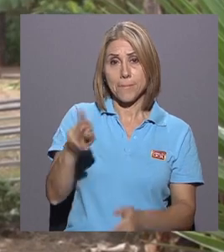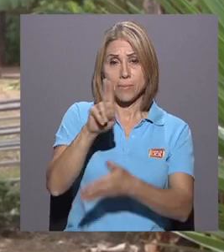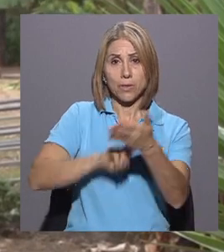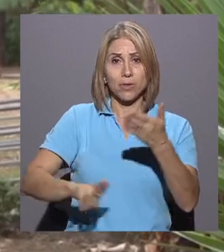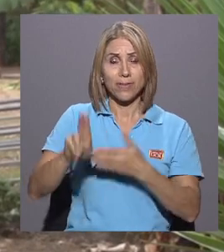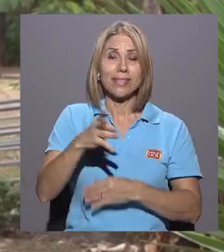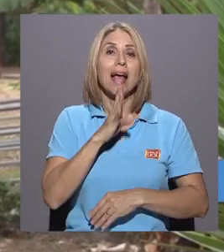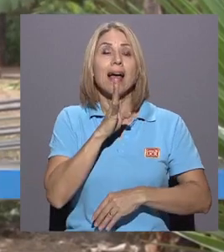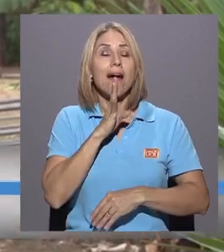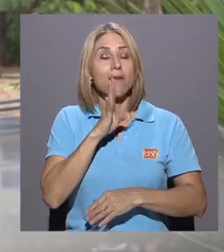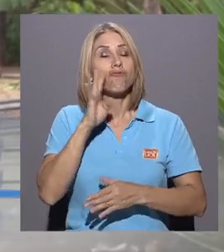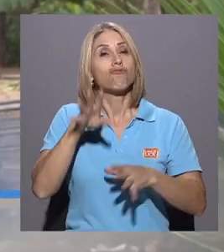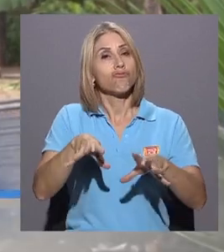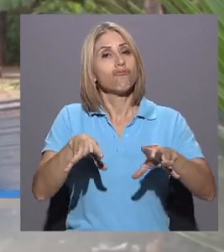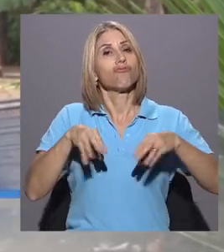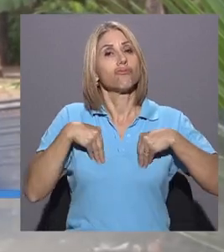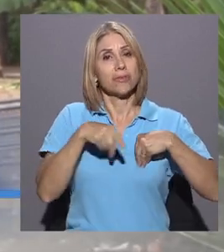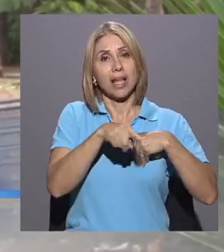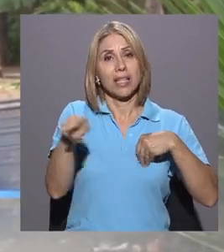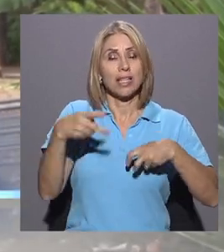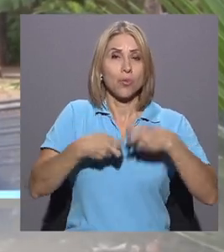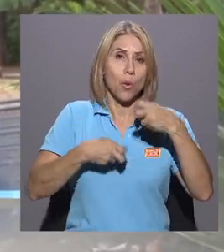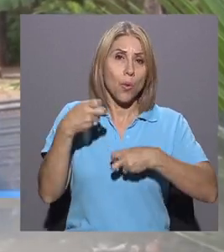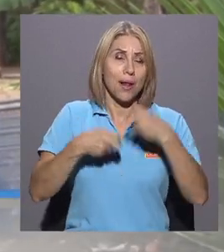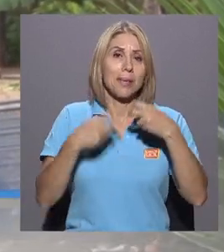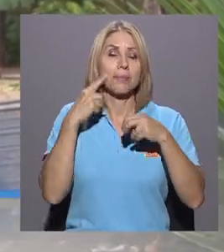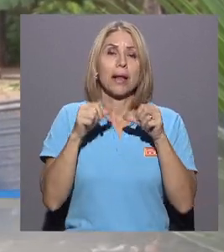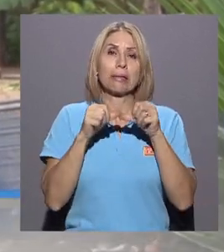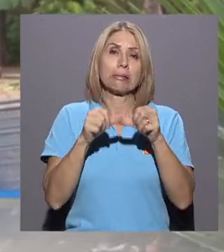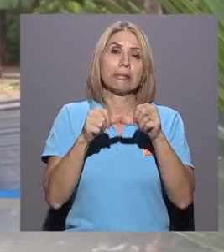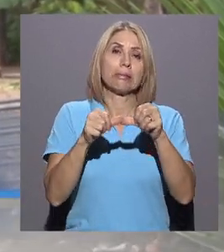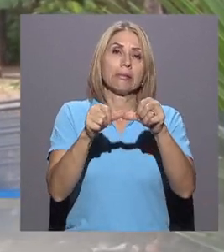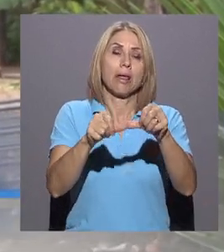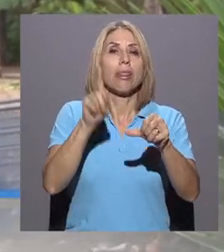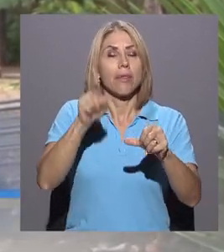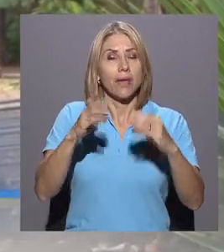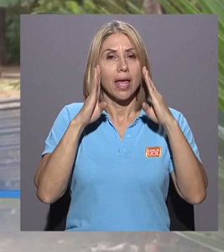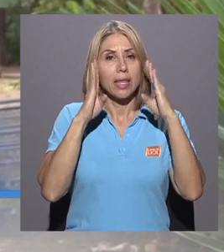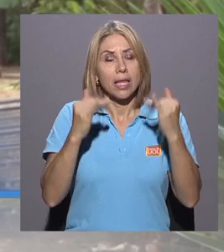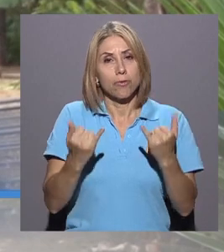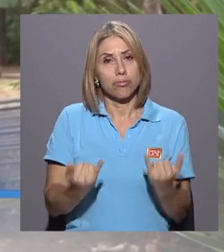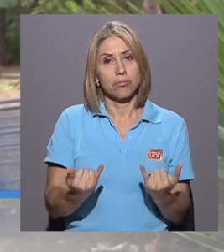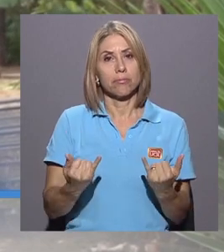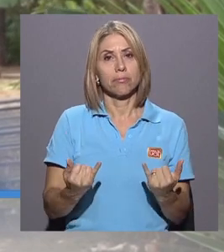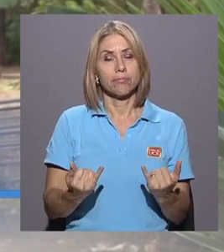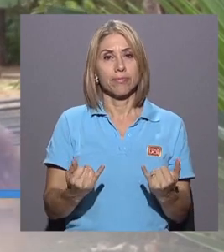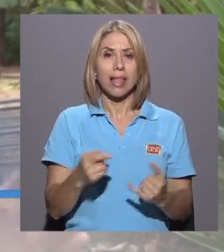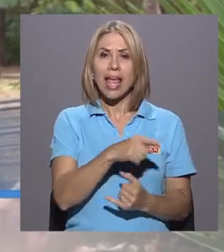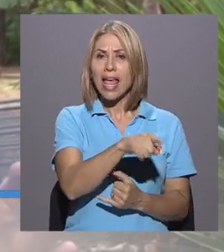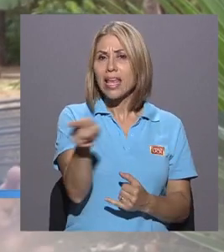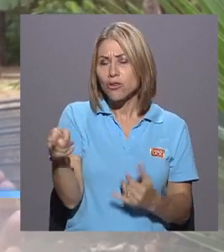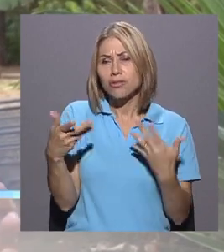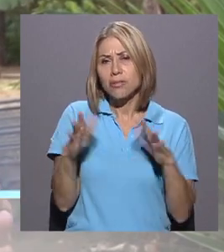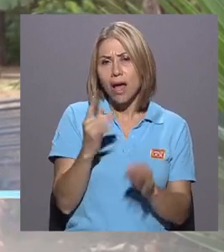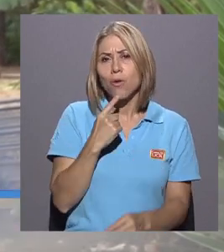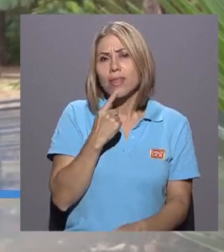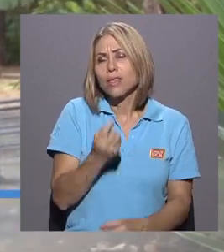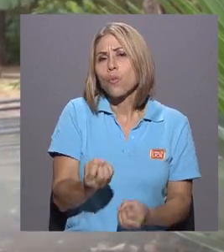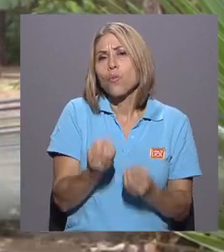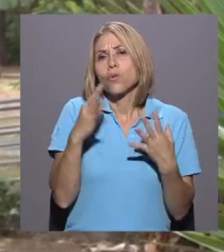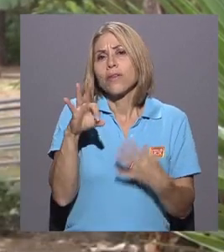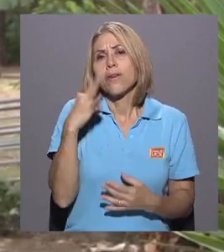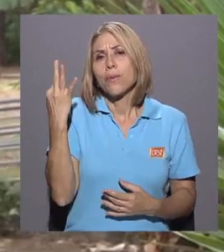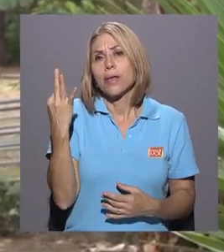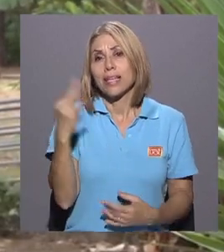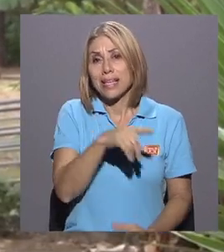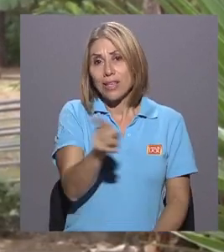sostenibilidad y que deben ser atendidos con inmediatez. Lo han dicho de múltiples maneras y me lo